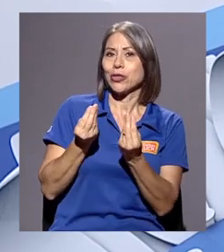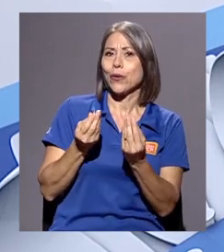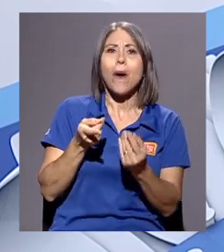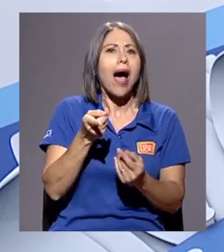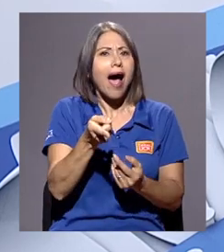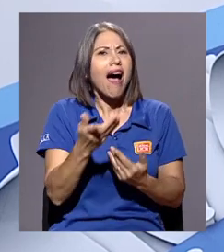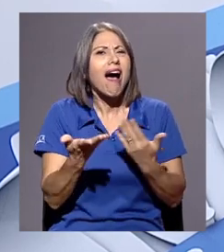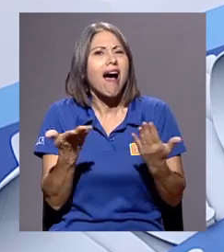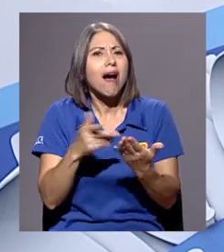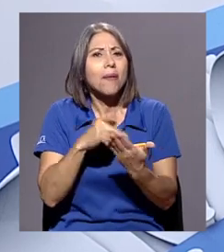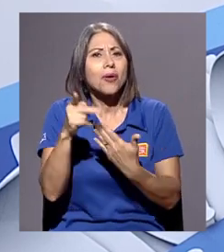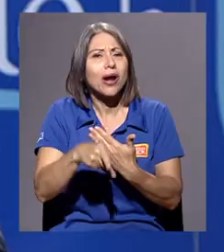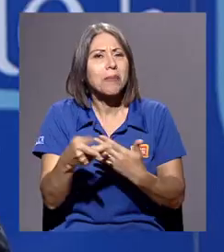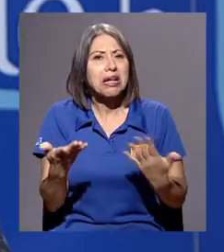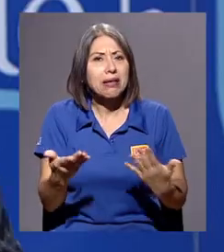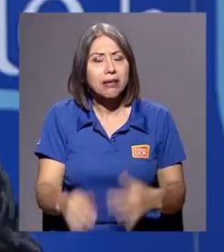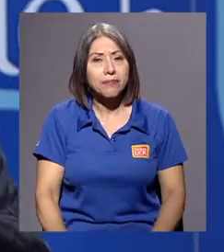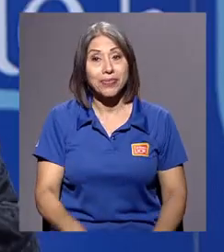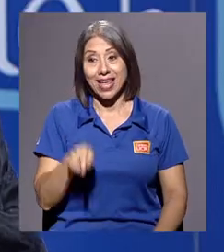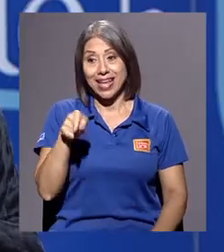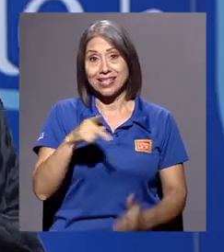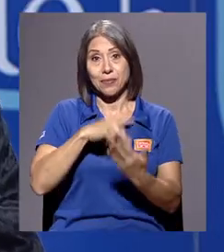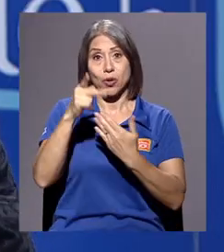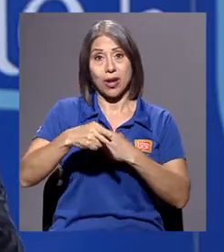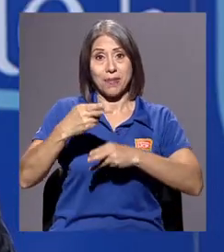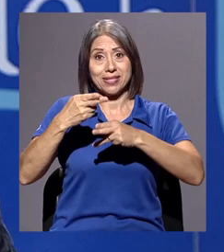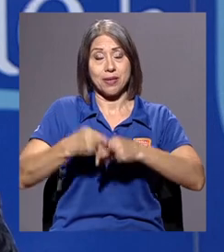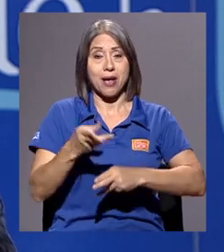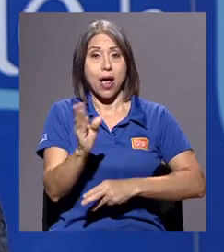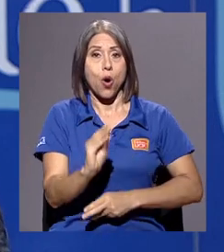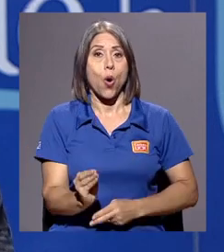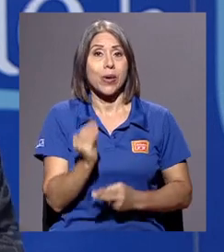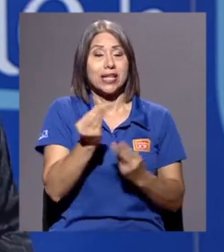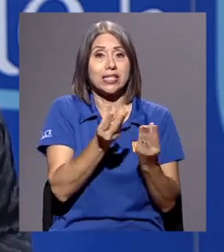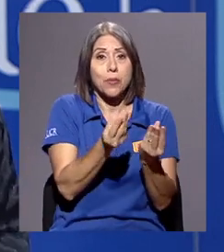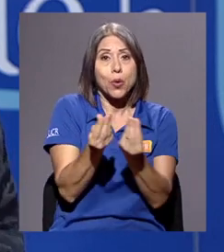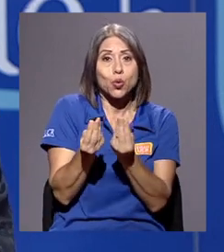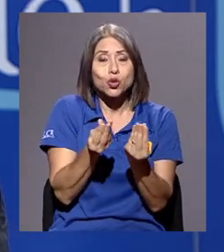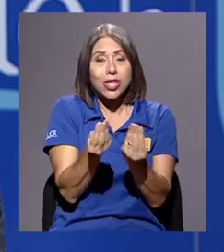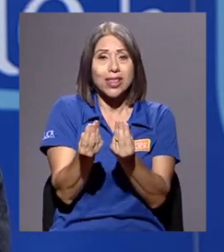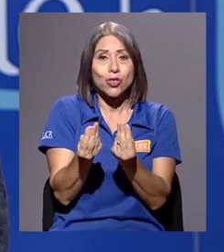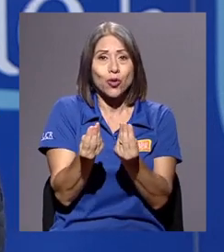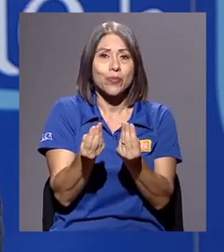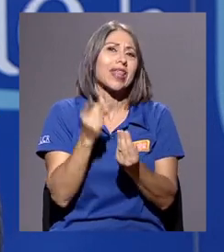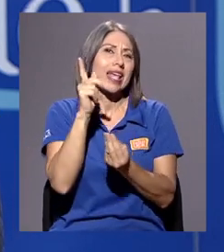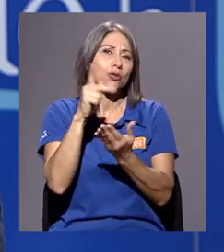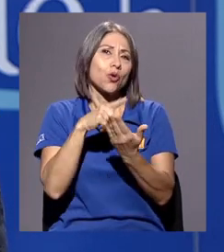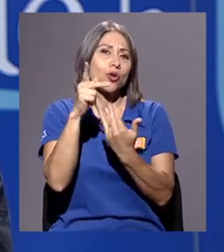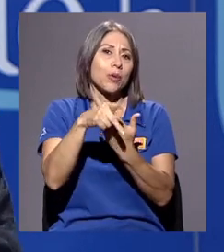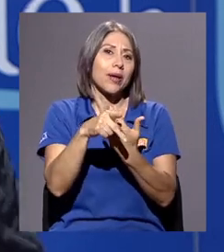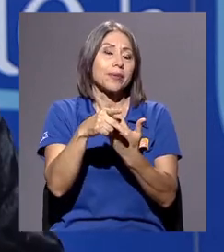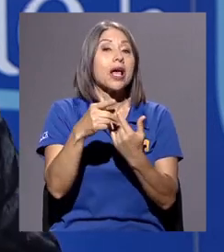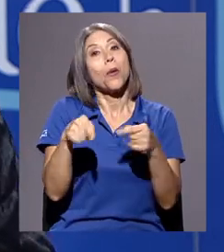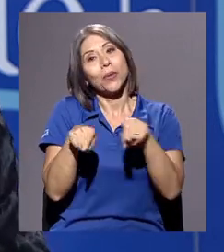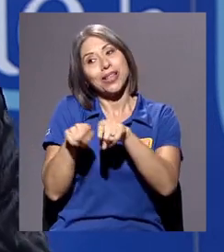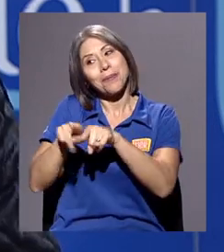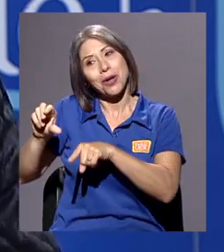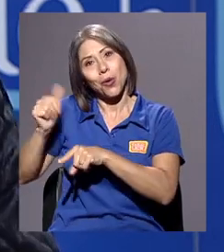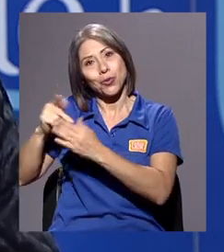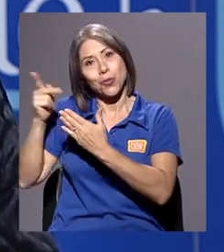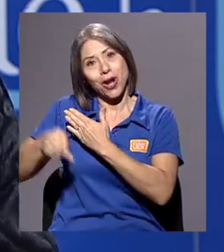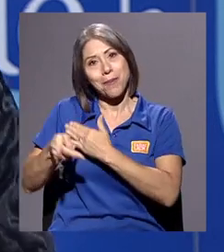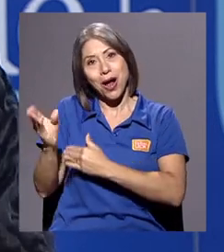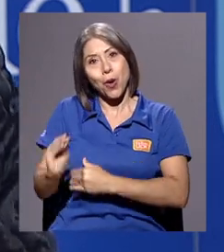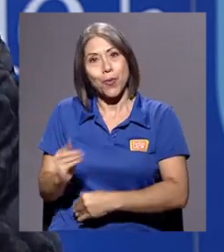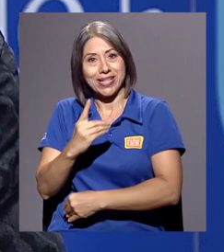¿De qué trata este programa? El programa Jóvenes Produciendo es, bueno, uno de los programas, porque de hecho Jóvenes Dirigiendo también